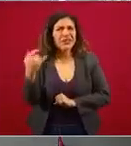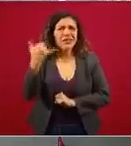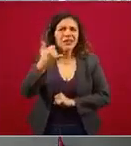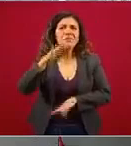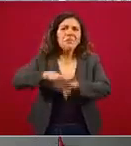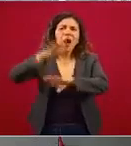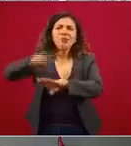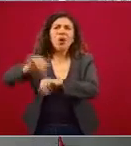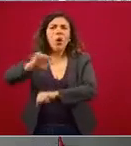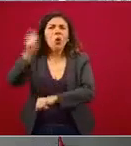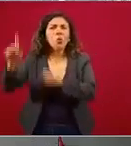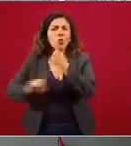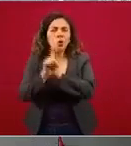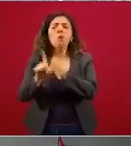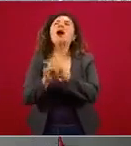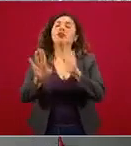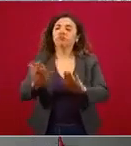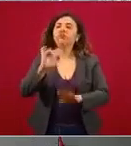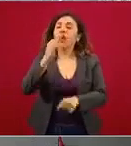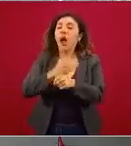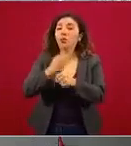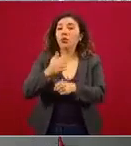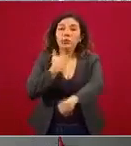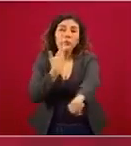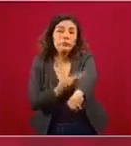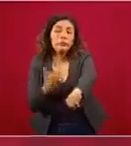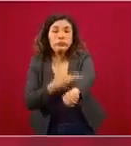problemas que se han venido. Estamos trabajando sobre eso.